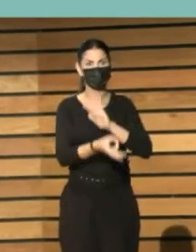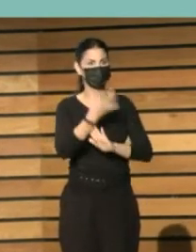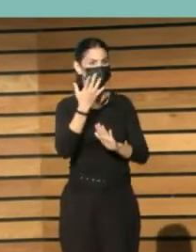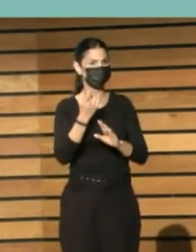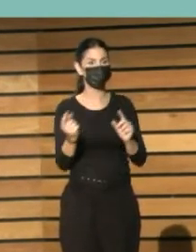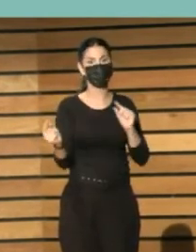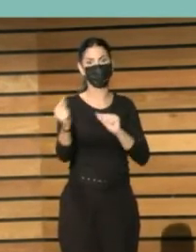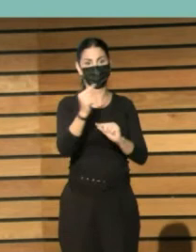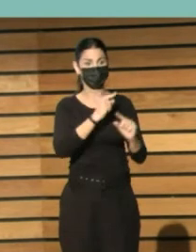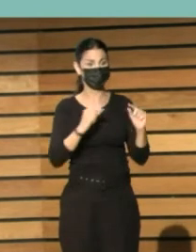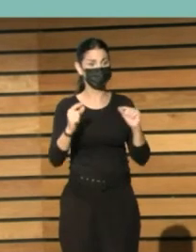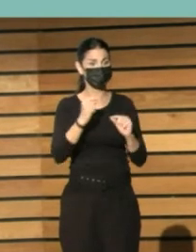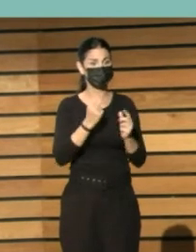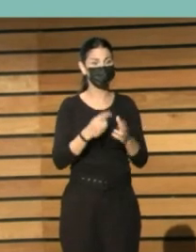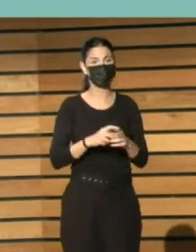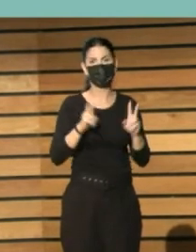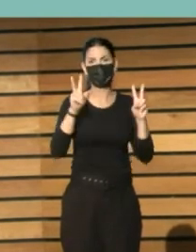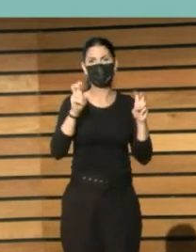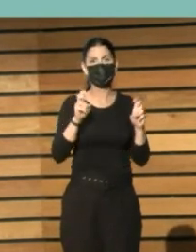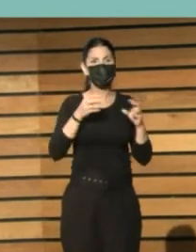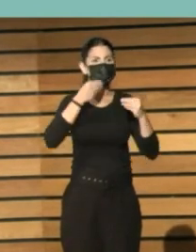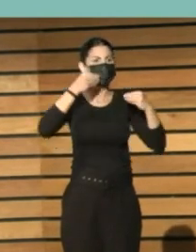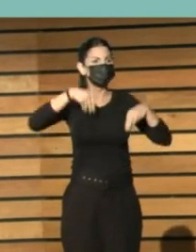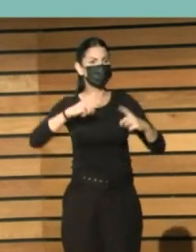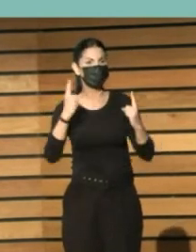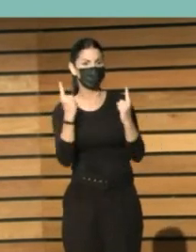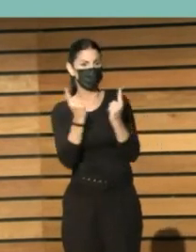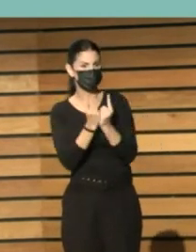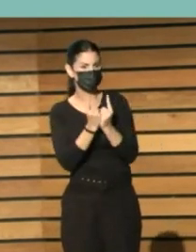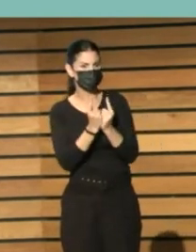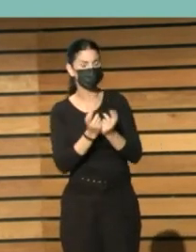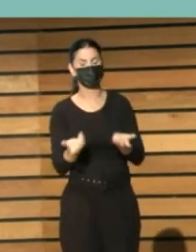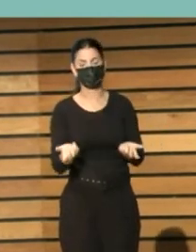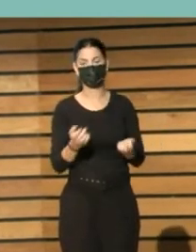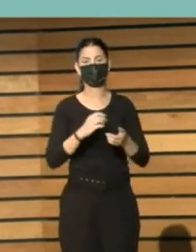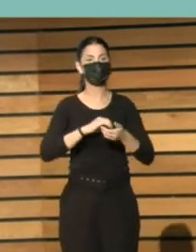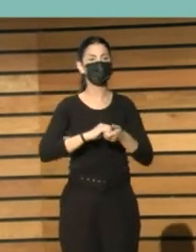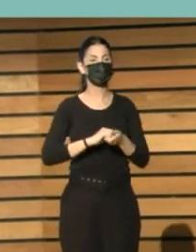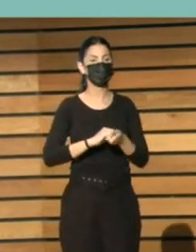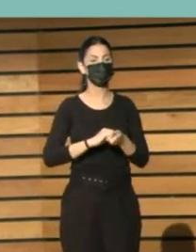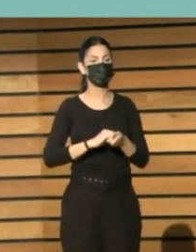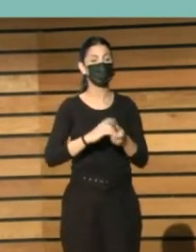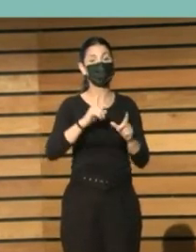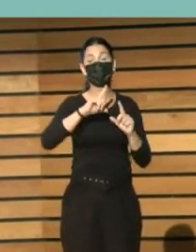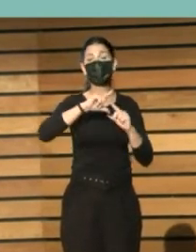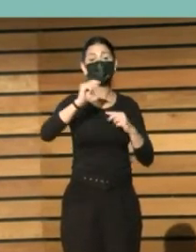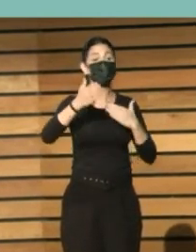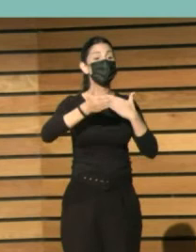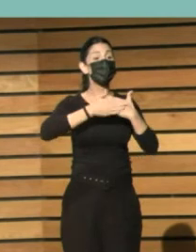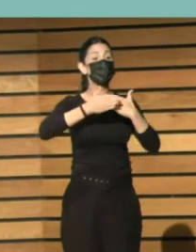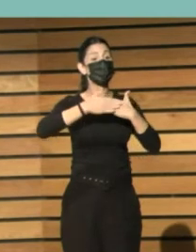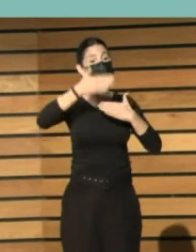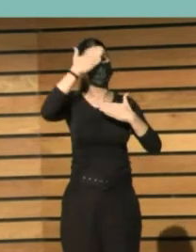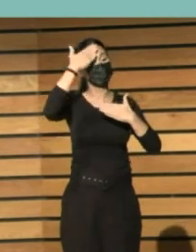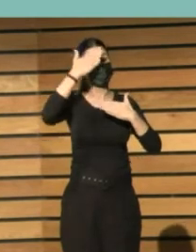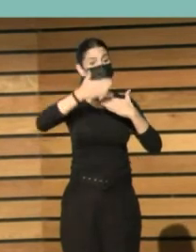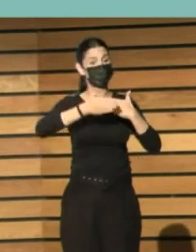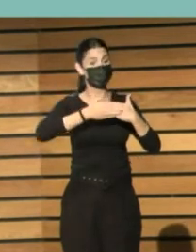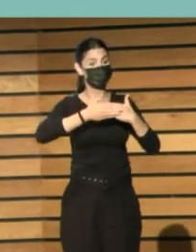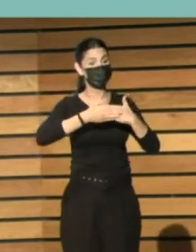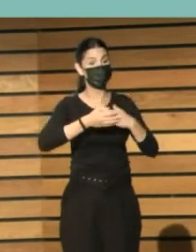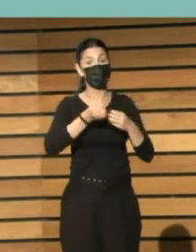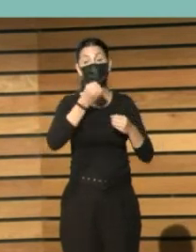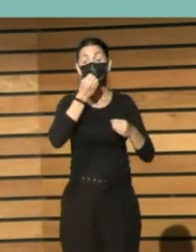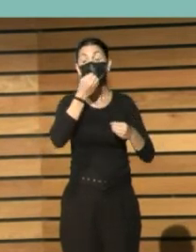mi microrelato podría decir así. Salí por la puerta de entrada, que bien pudiera ser de